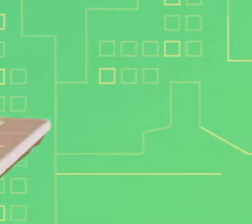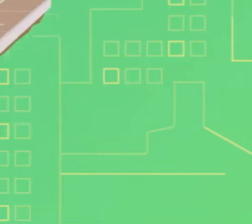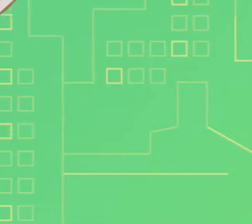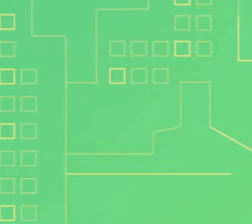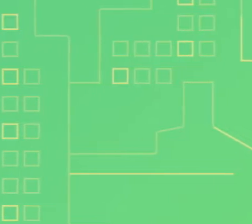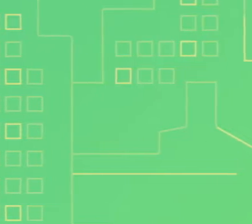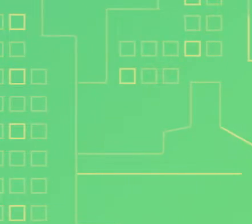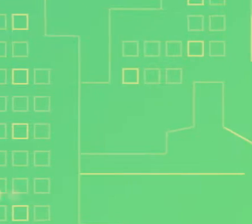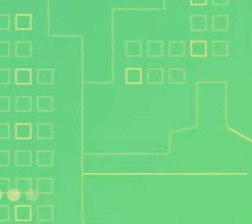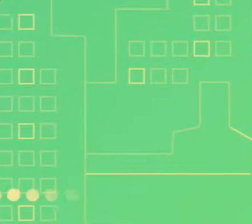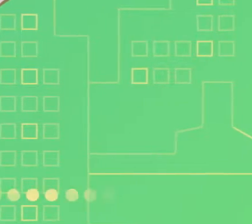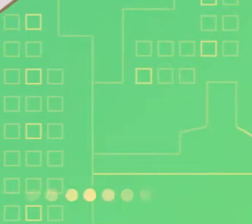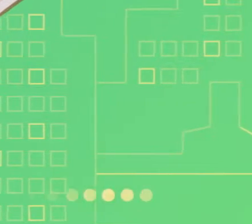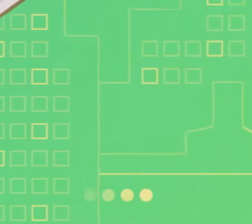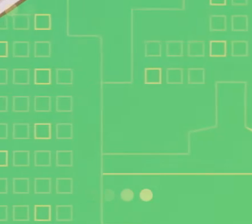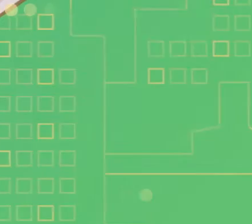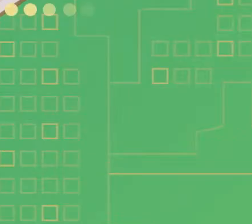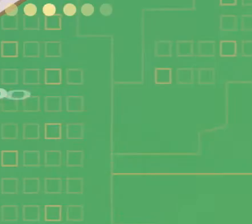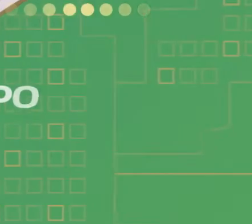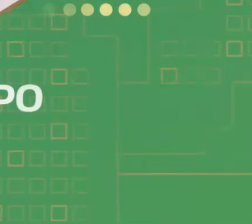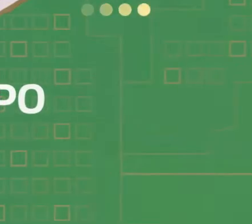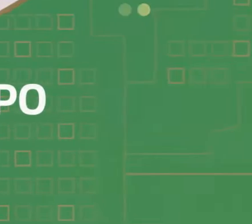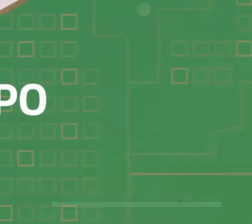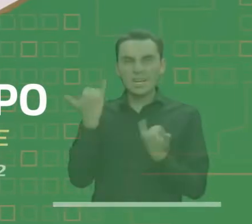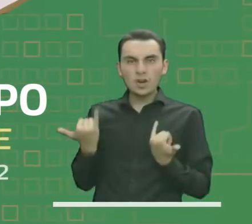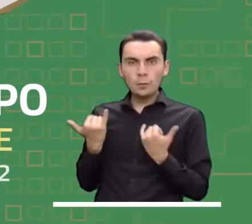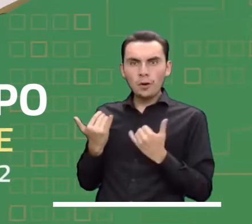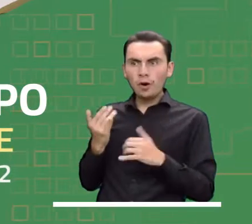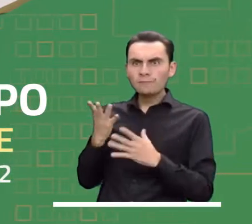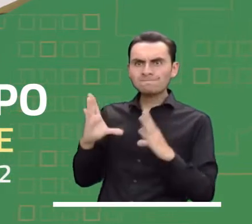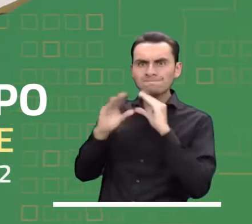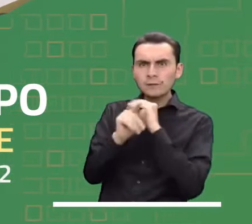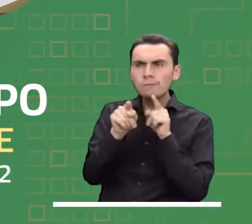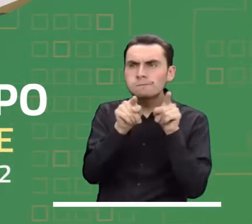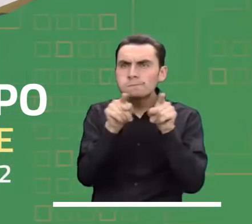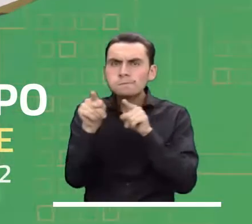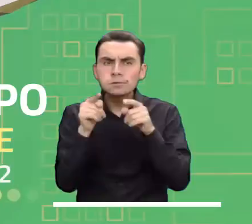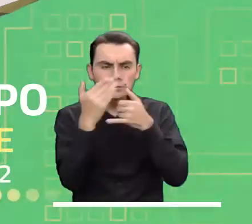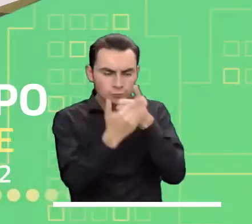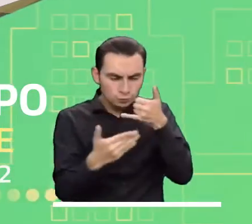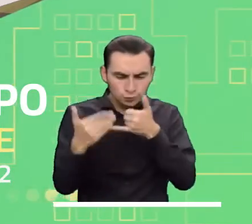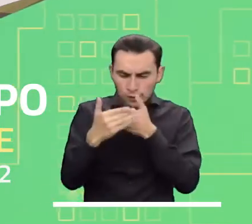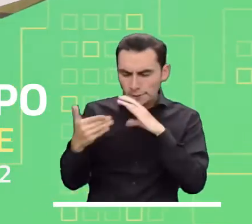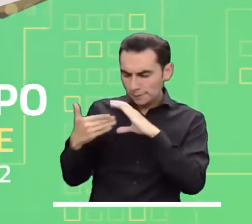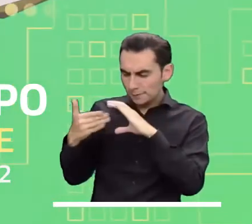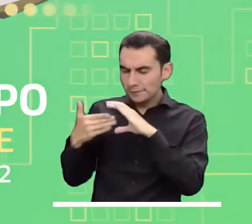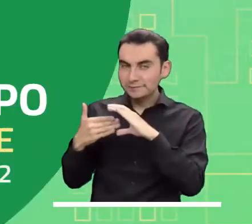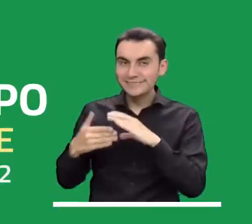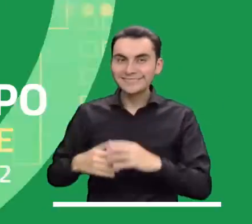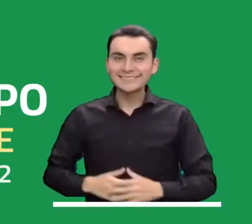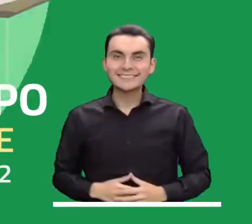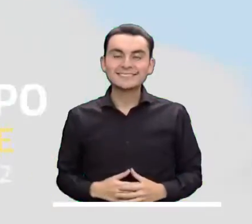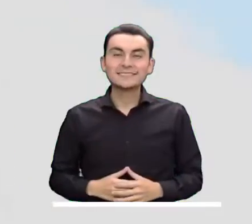A continuación nos invitamos a conocer el pronóstico del tiempo de la tarde de hoy, martes 7 de junio.